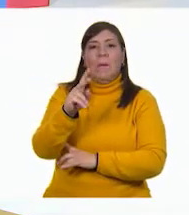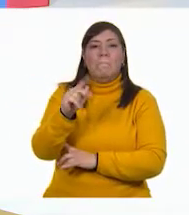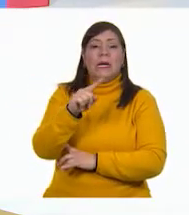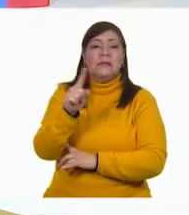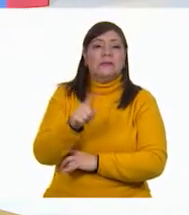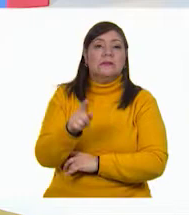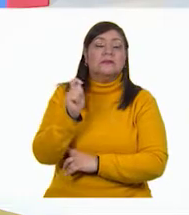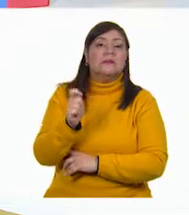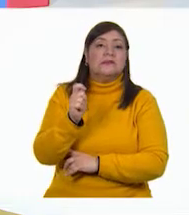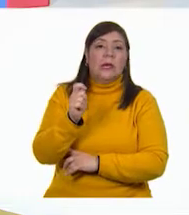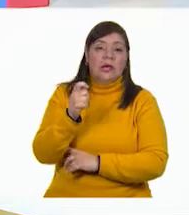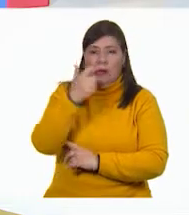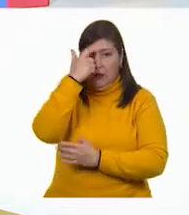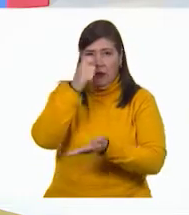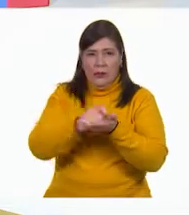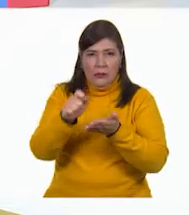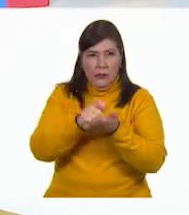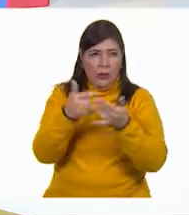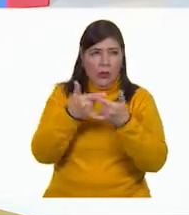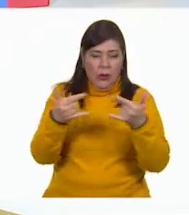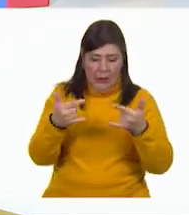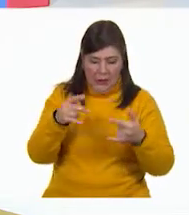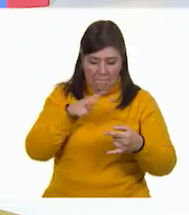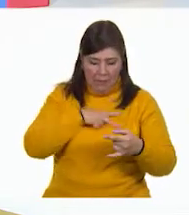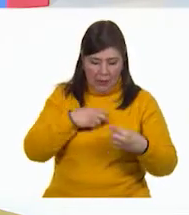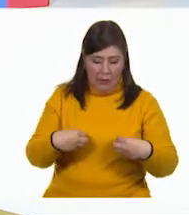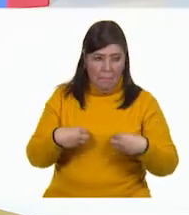Mi vida con la ola.